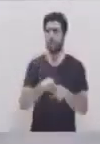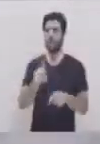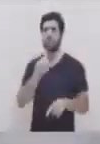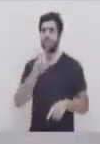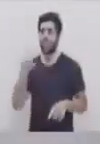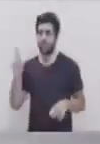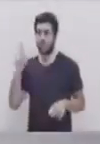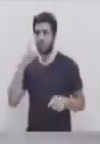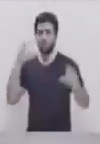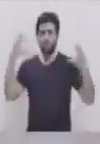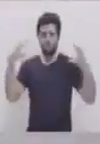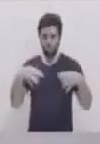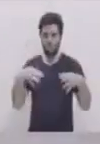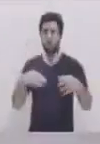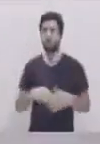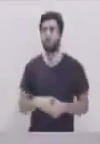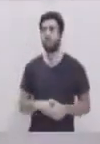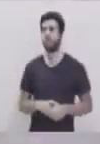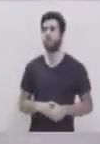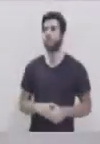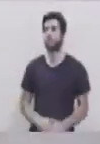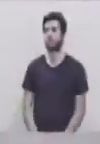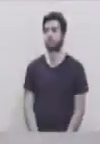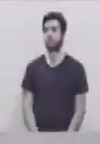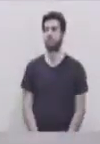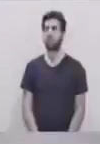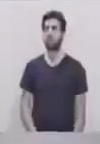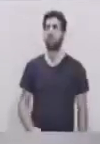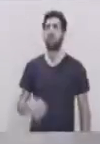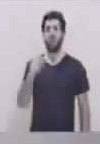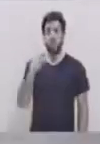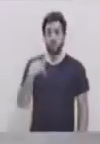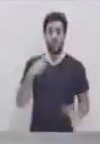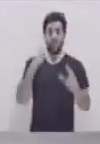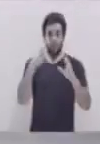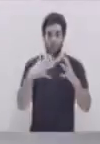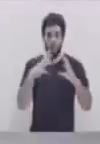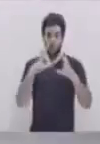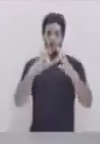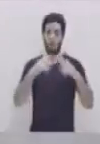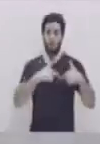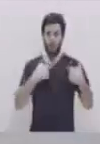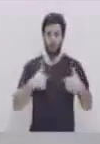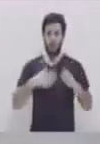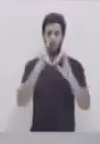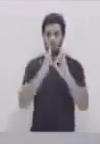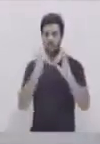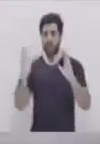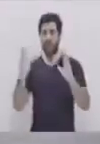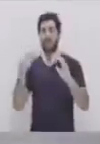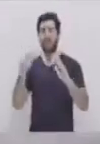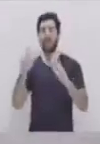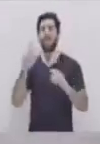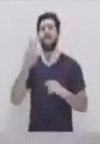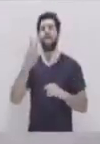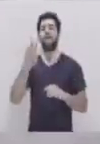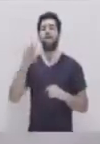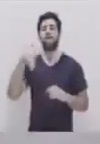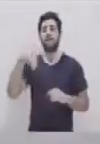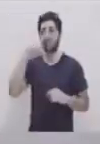Este es el ventrículo derecho y ese es el ventrículo izquierdo, que es el más grande.